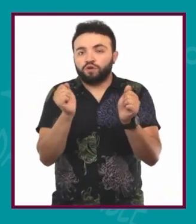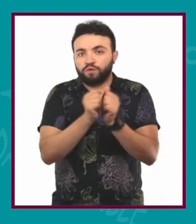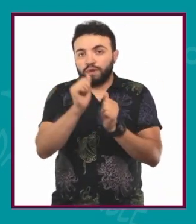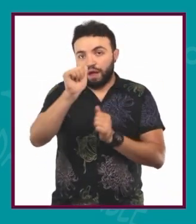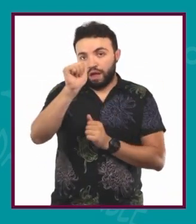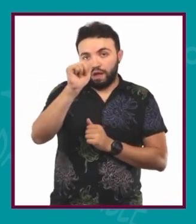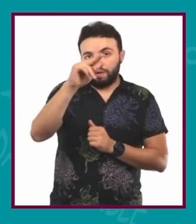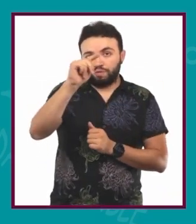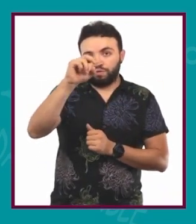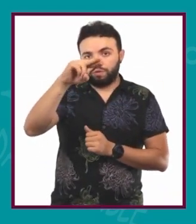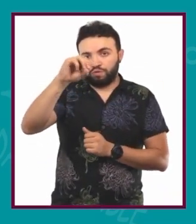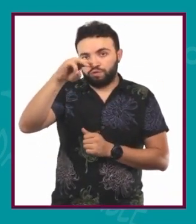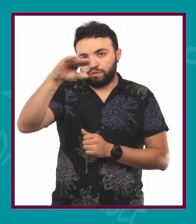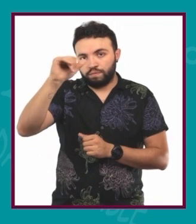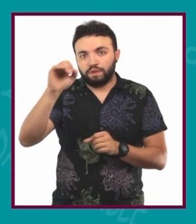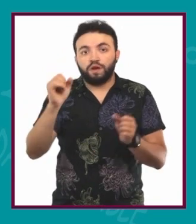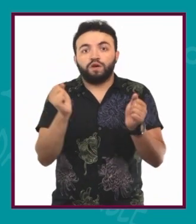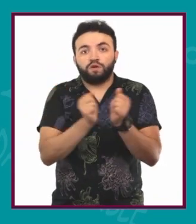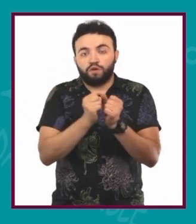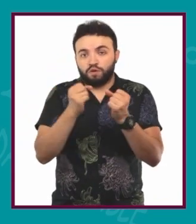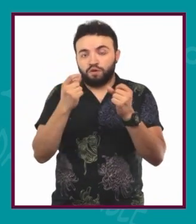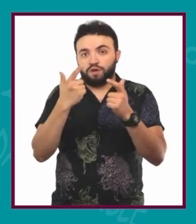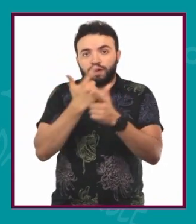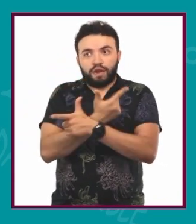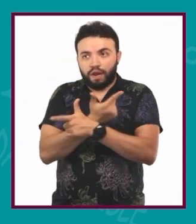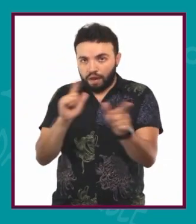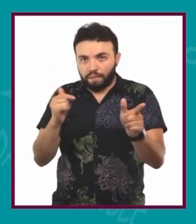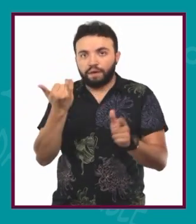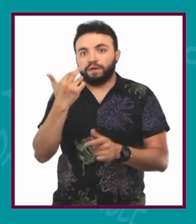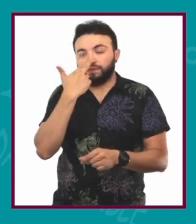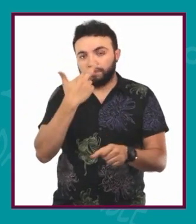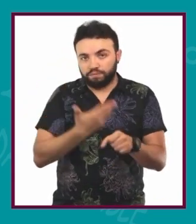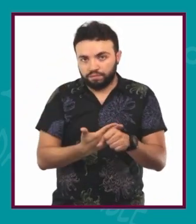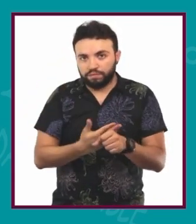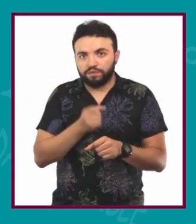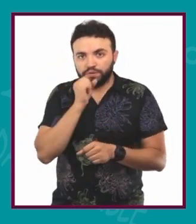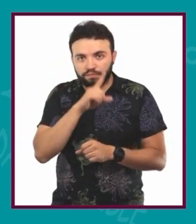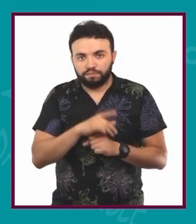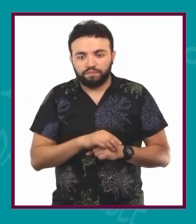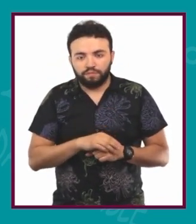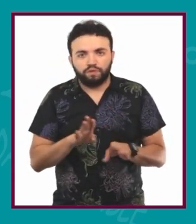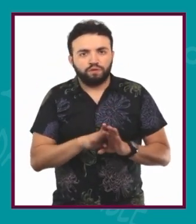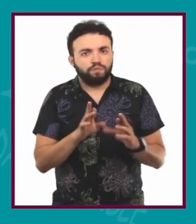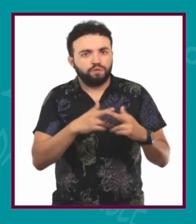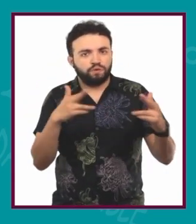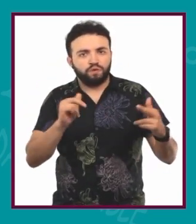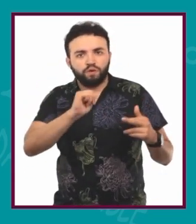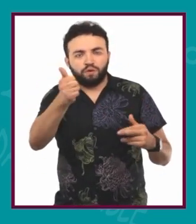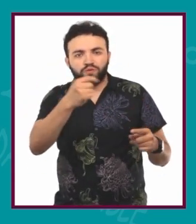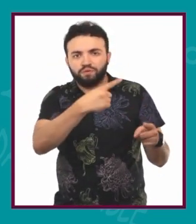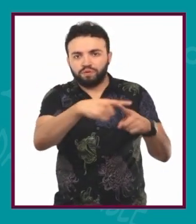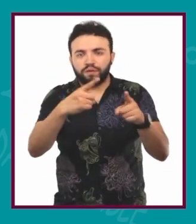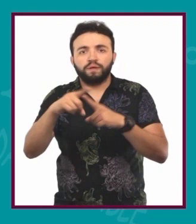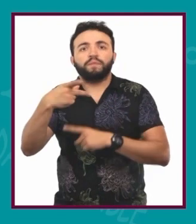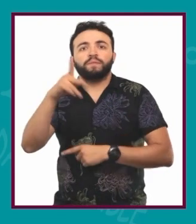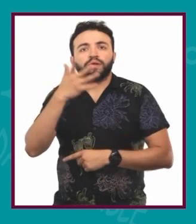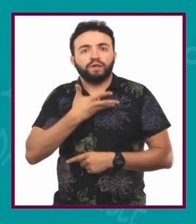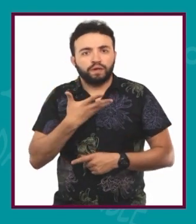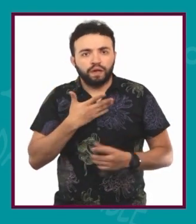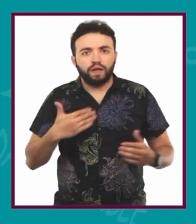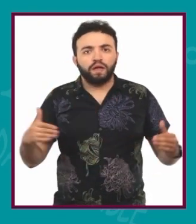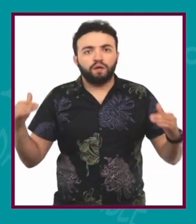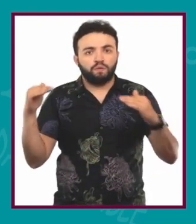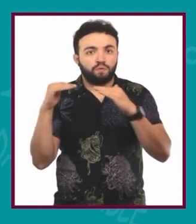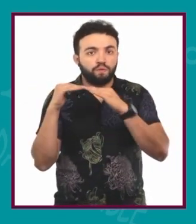diría que son cinco rasgos. Un rasgo que estamos en relación con otros que son diferentes, pero tenemos la igualdad